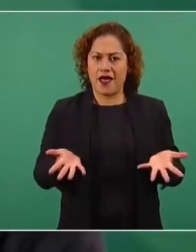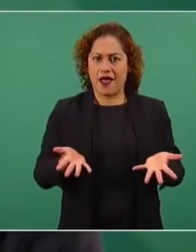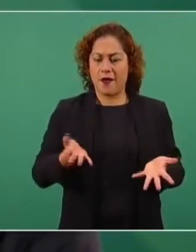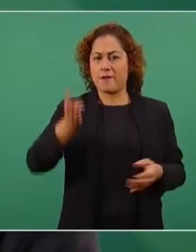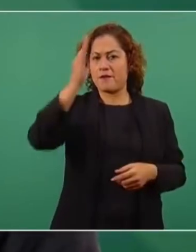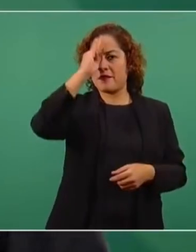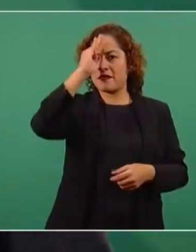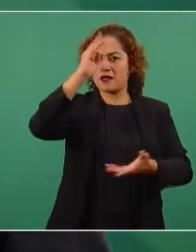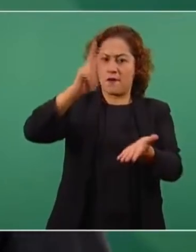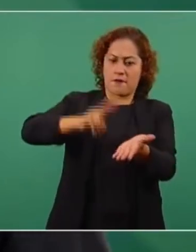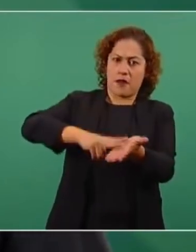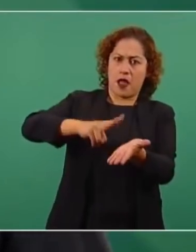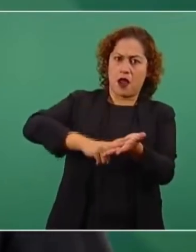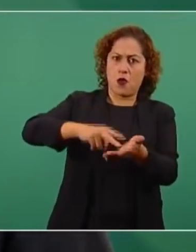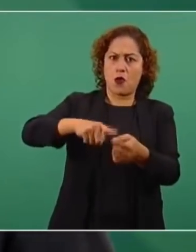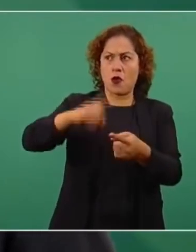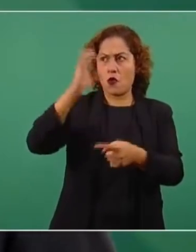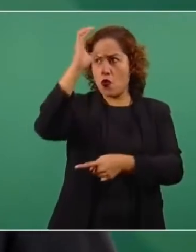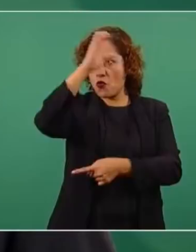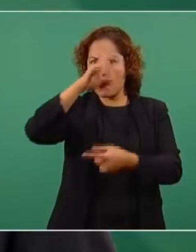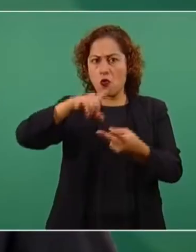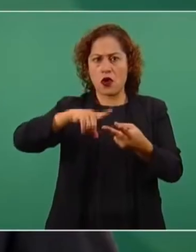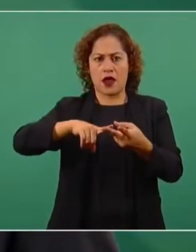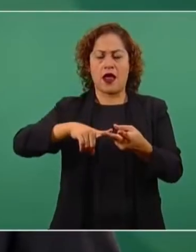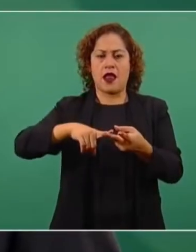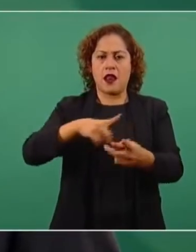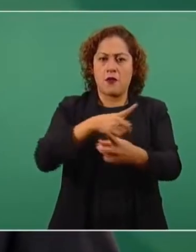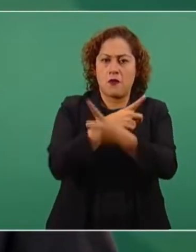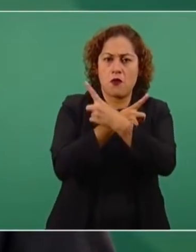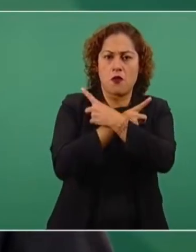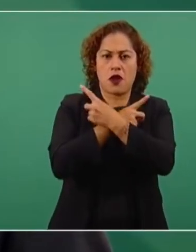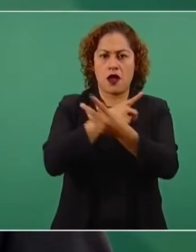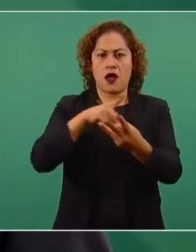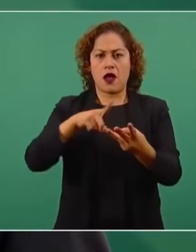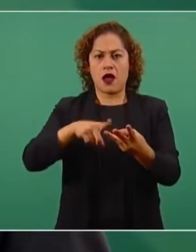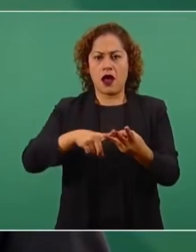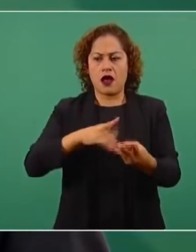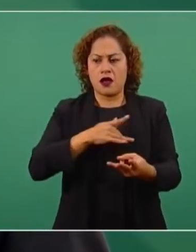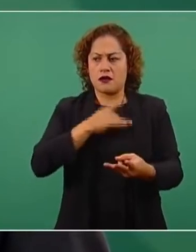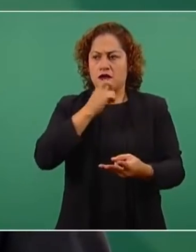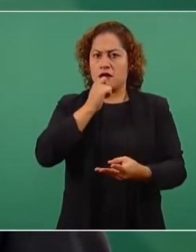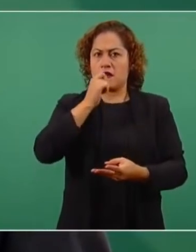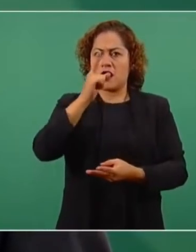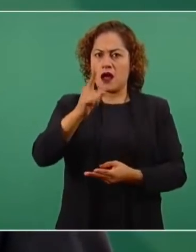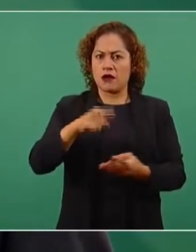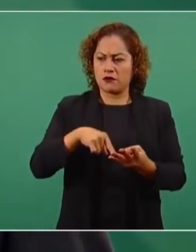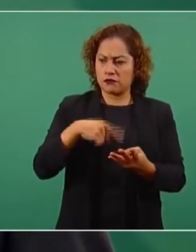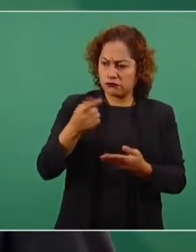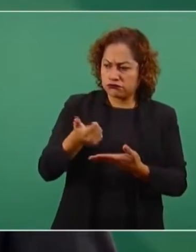culturales, morales, espirituales, hacer el bien sin mirar a quién.